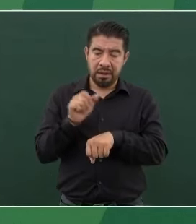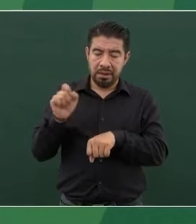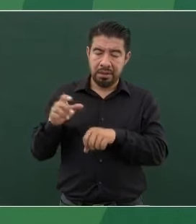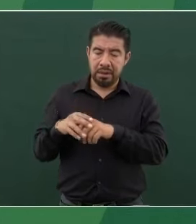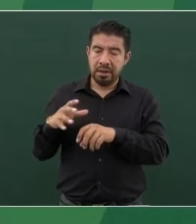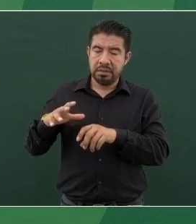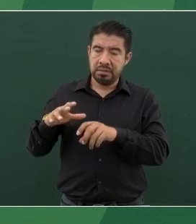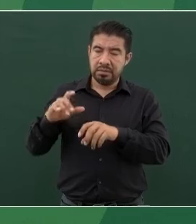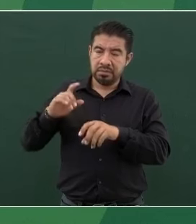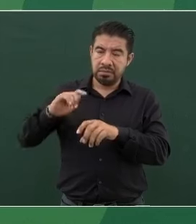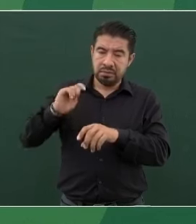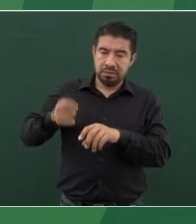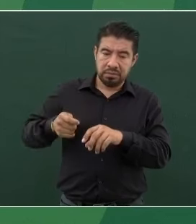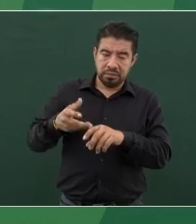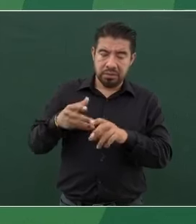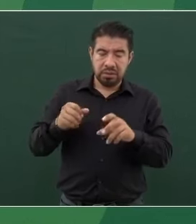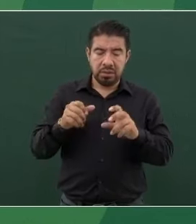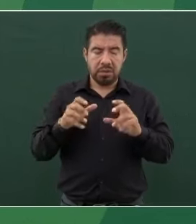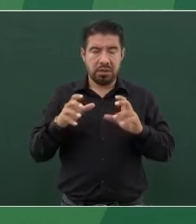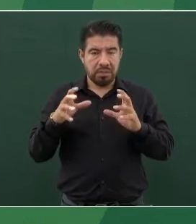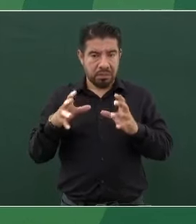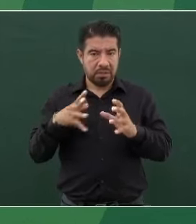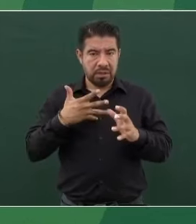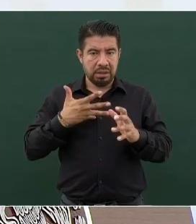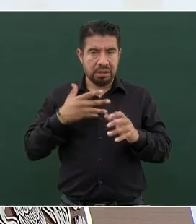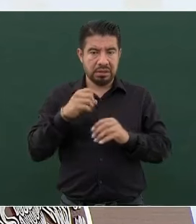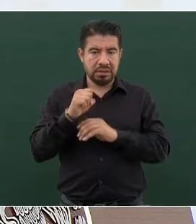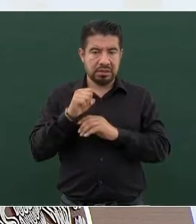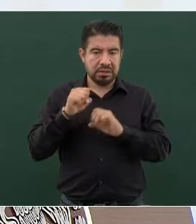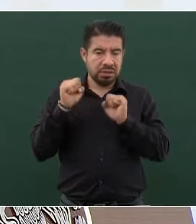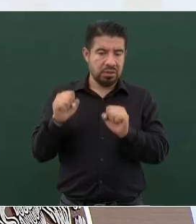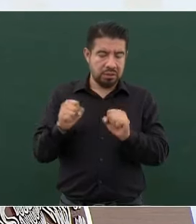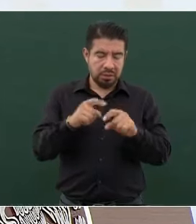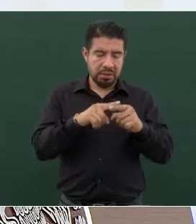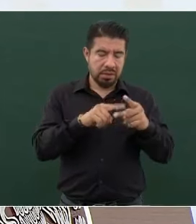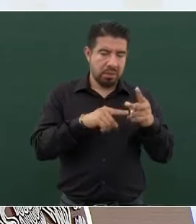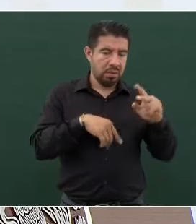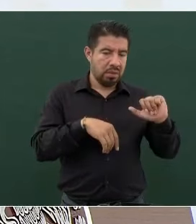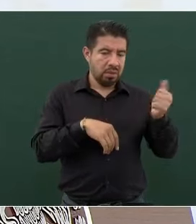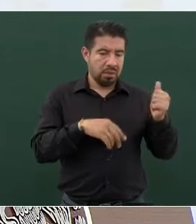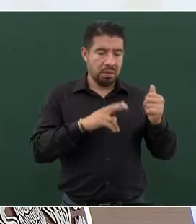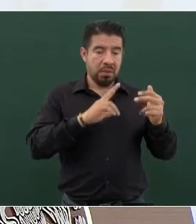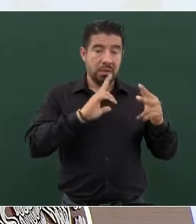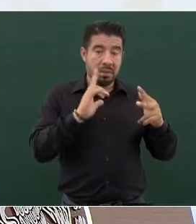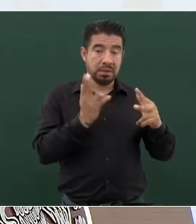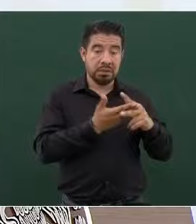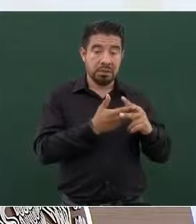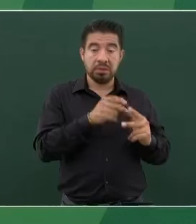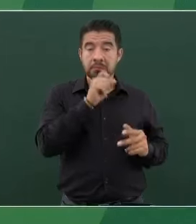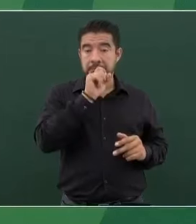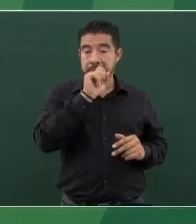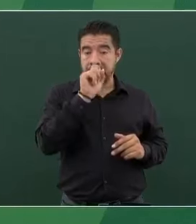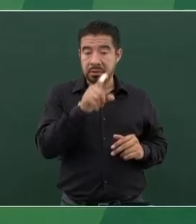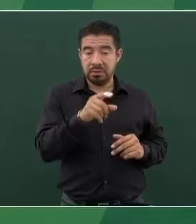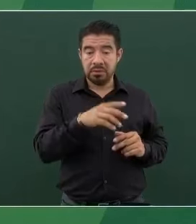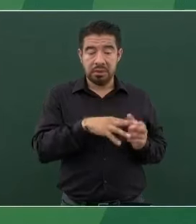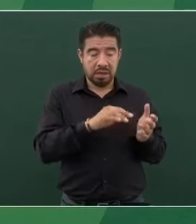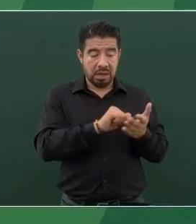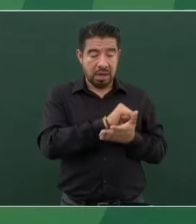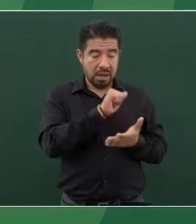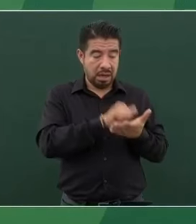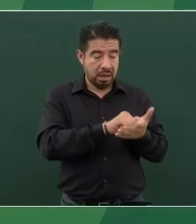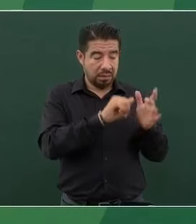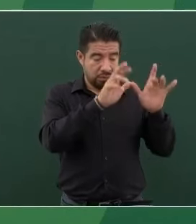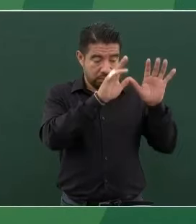que por lo general hay que levantar un acta